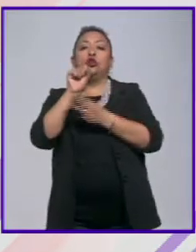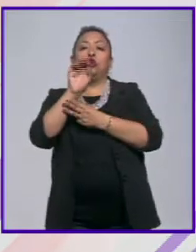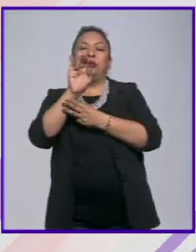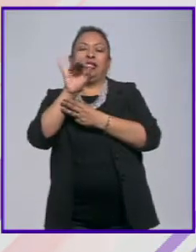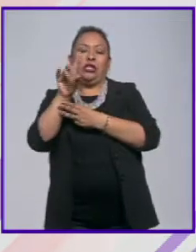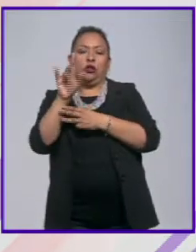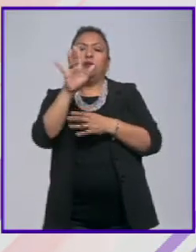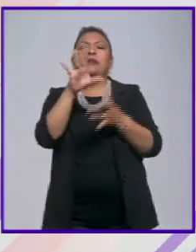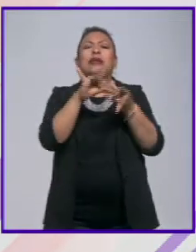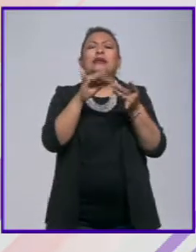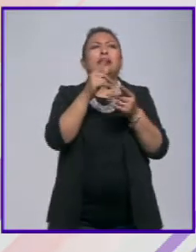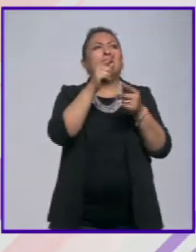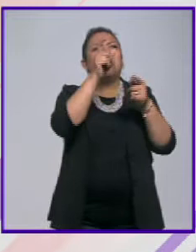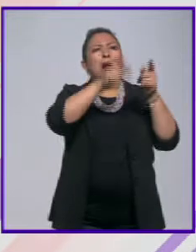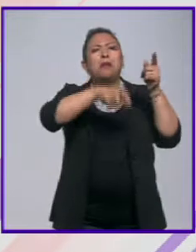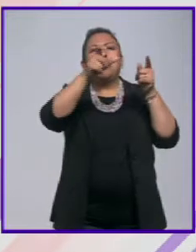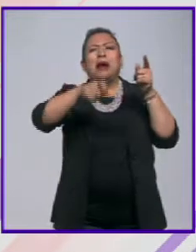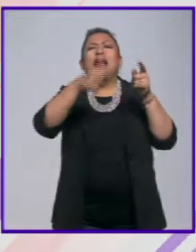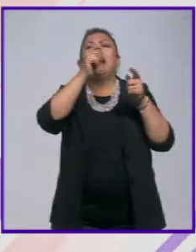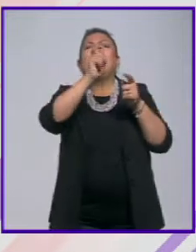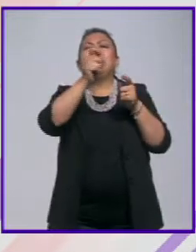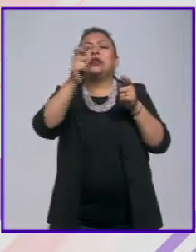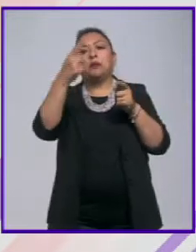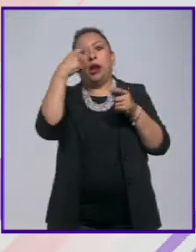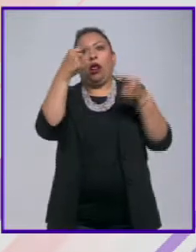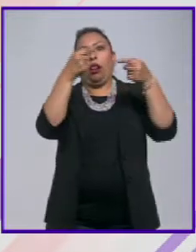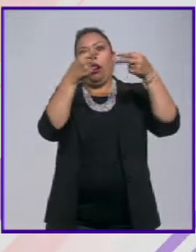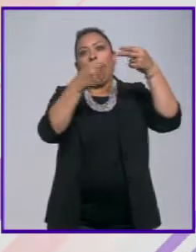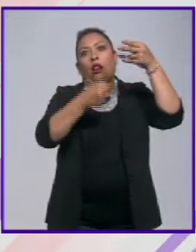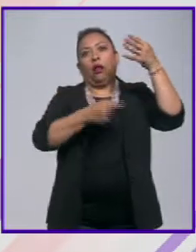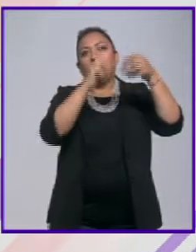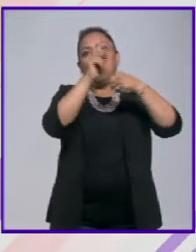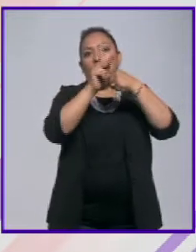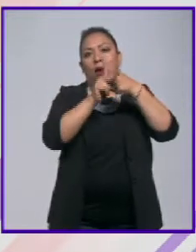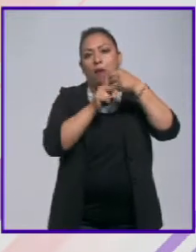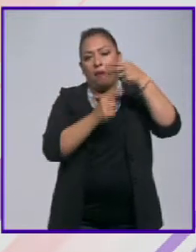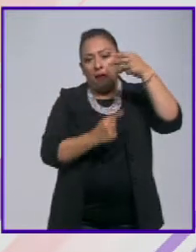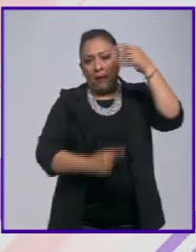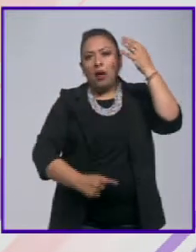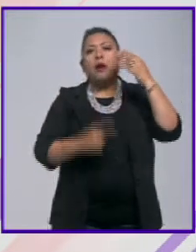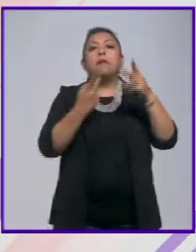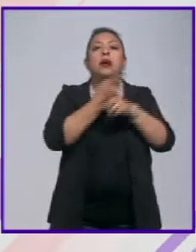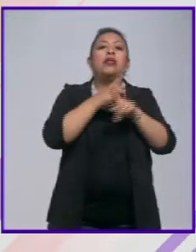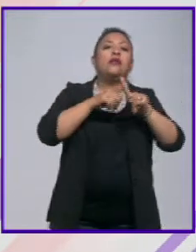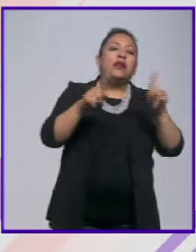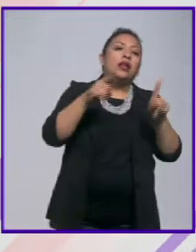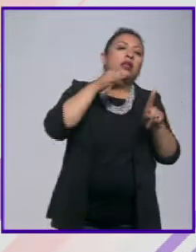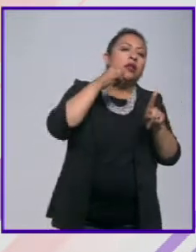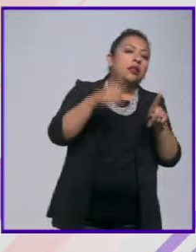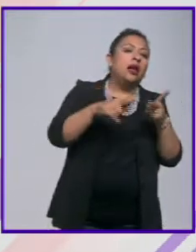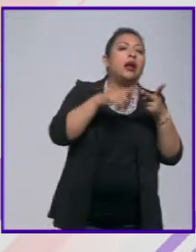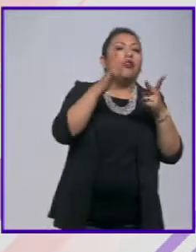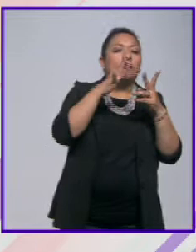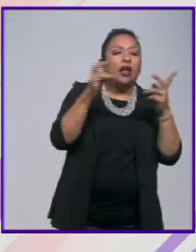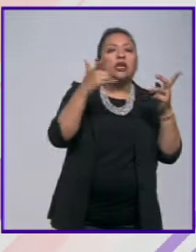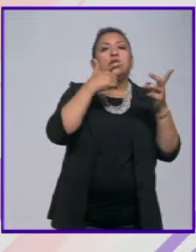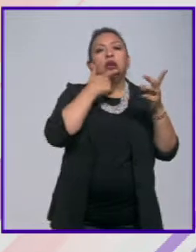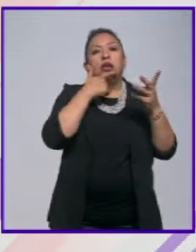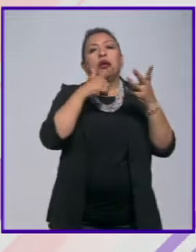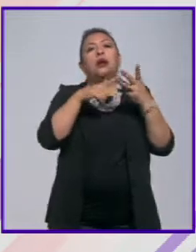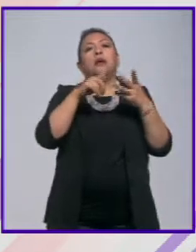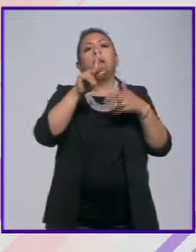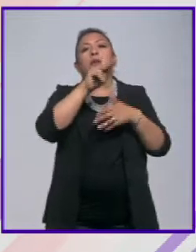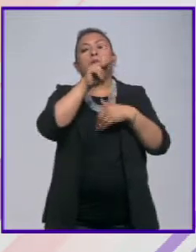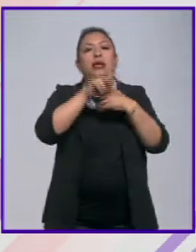es lo que ocurre para no tener que leer cada uno de los países cuál es la diferencia entre lo que ocurre en Italia Francia Reino Unido los países